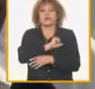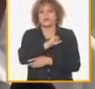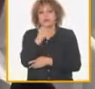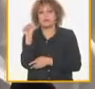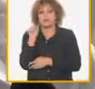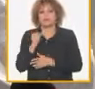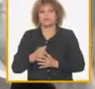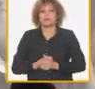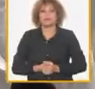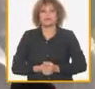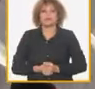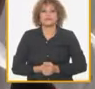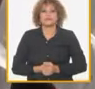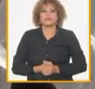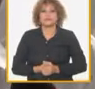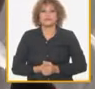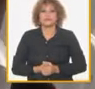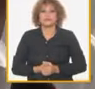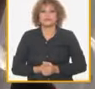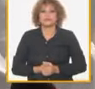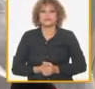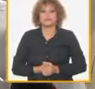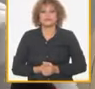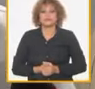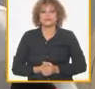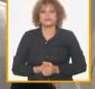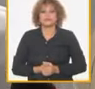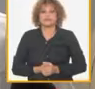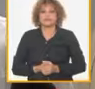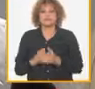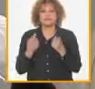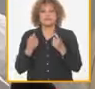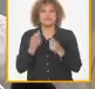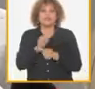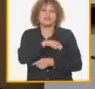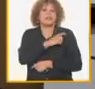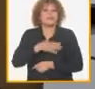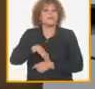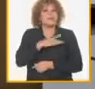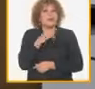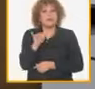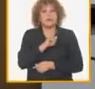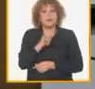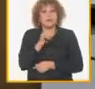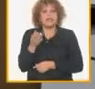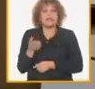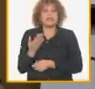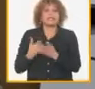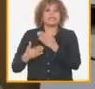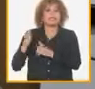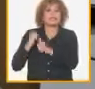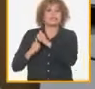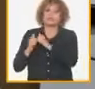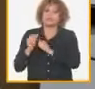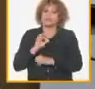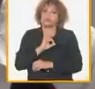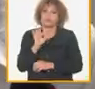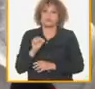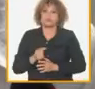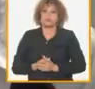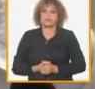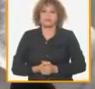que no en los que aspiramos ni necesita el pueblo pero si detener ese retroceso que estamos nosotros en la